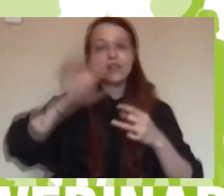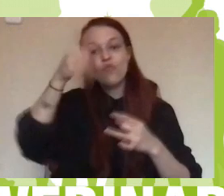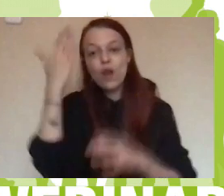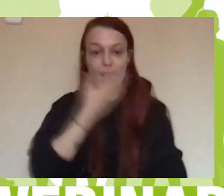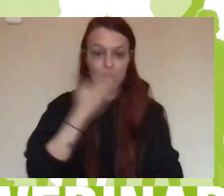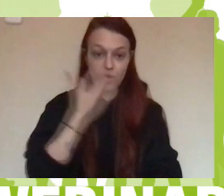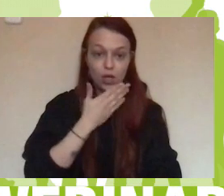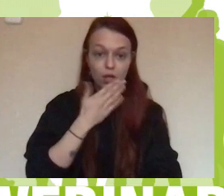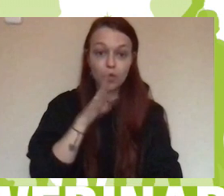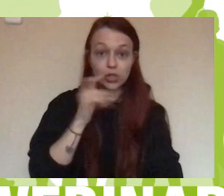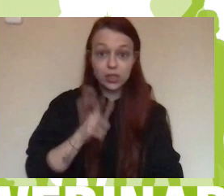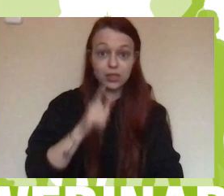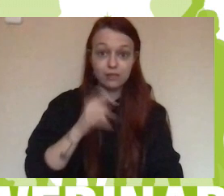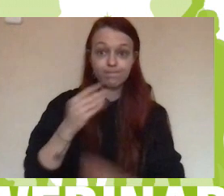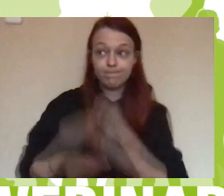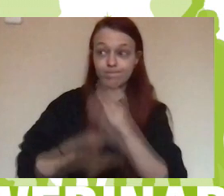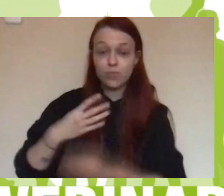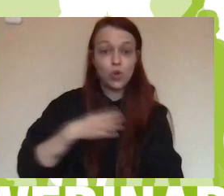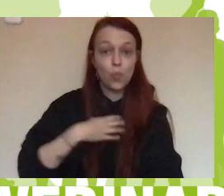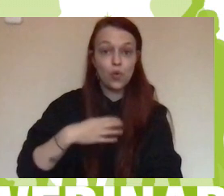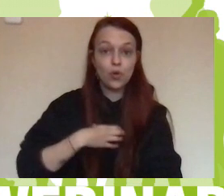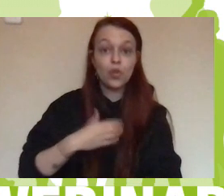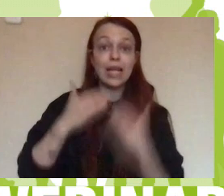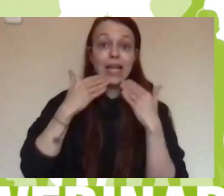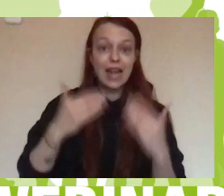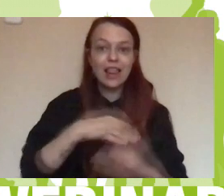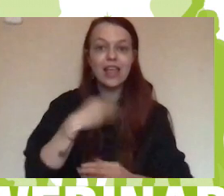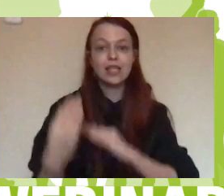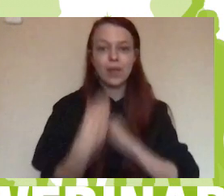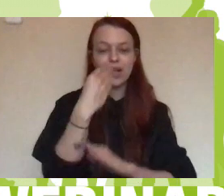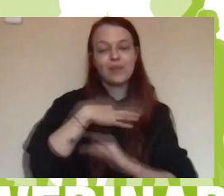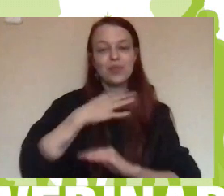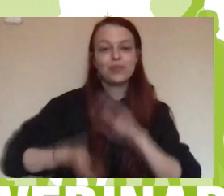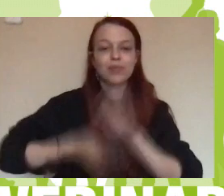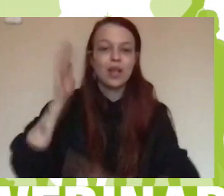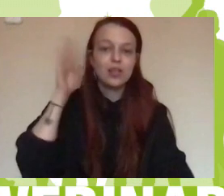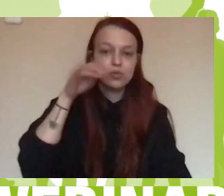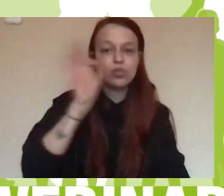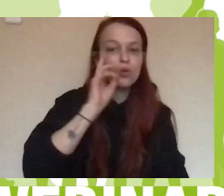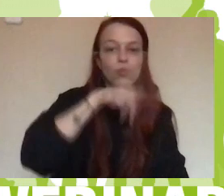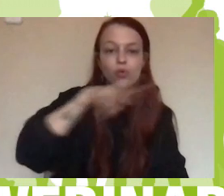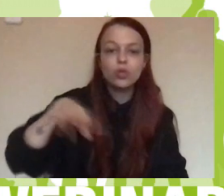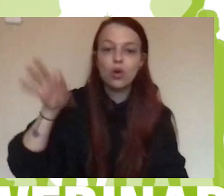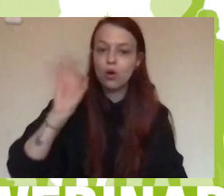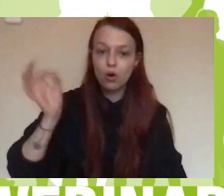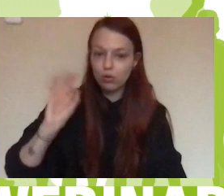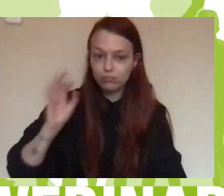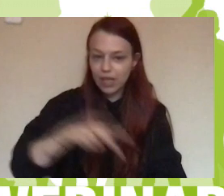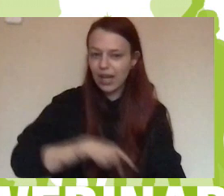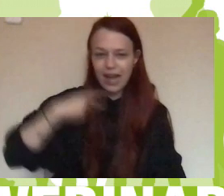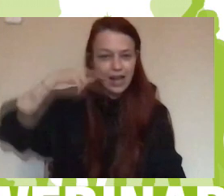y así nos permitió llevarlos a excursiones, a conocer museos, a visitar otros entornos, ampliarles su mundo experiencial.